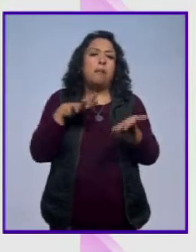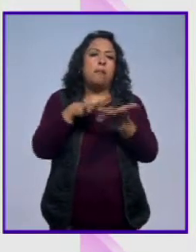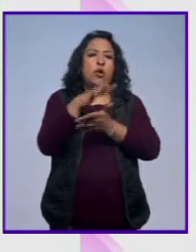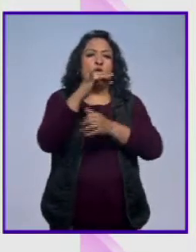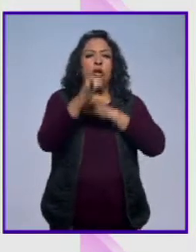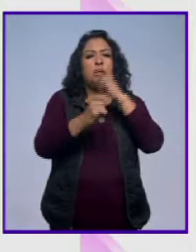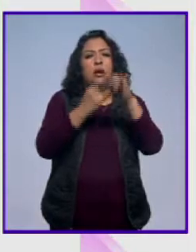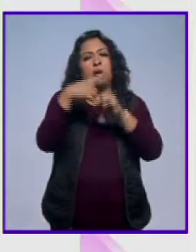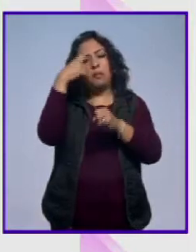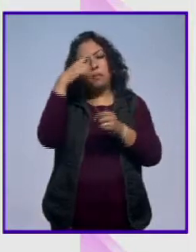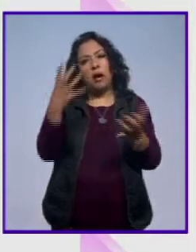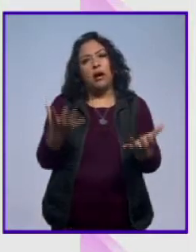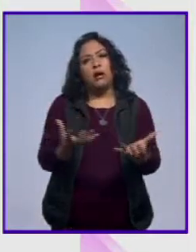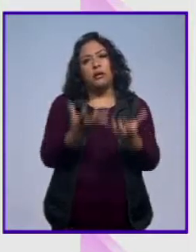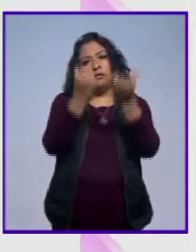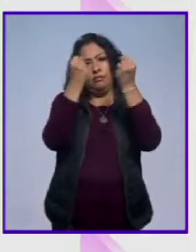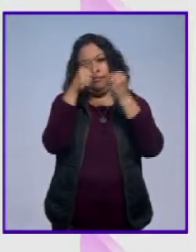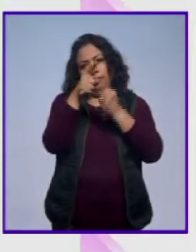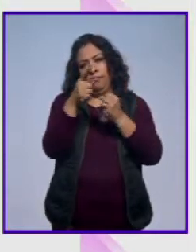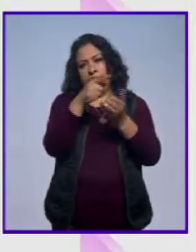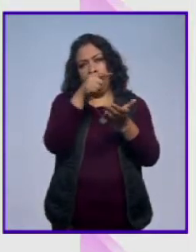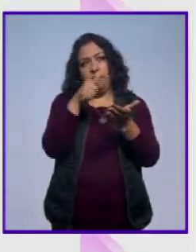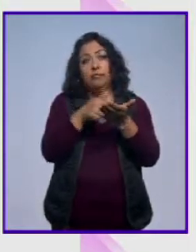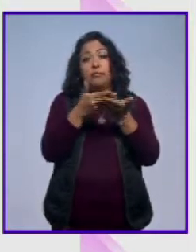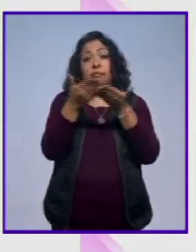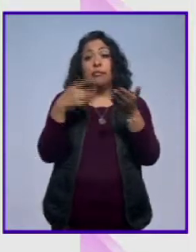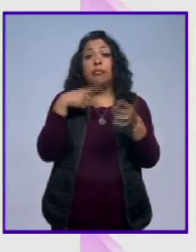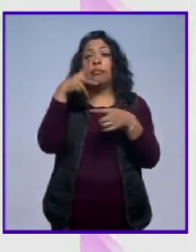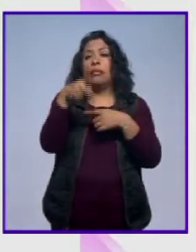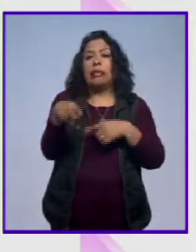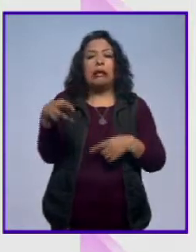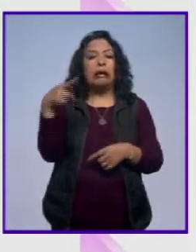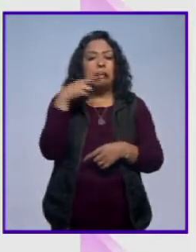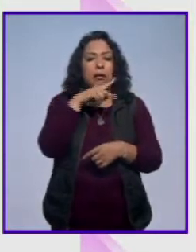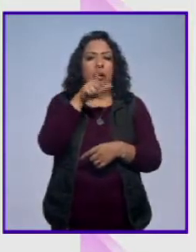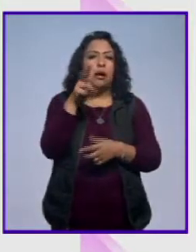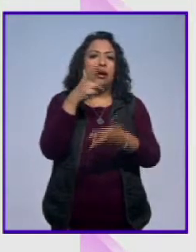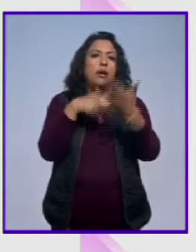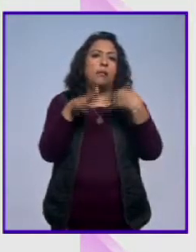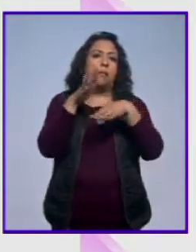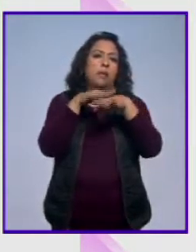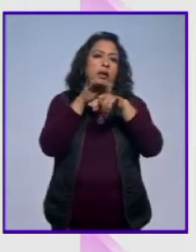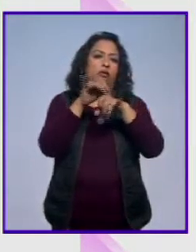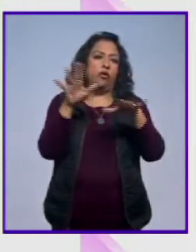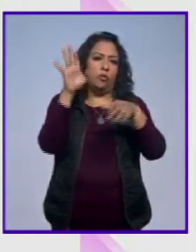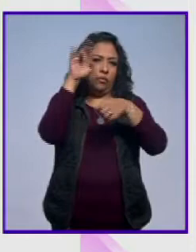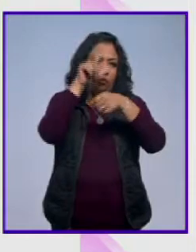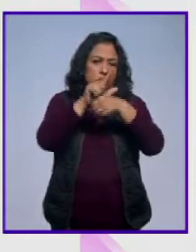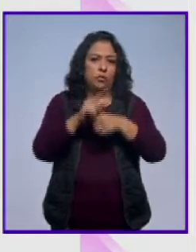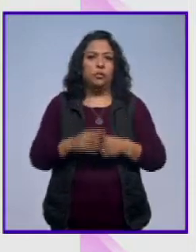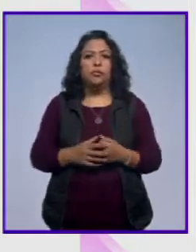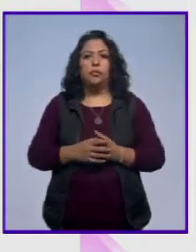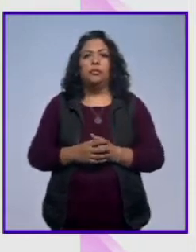para el rescate de los mismos. Y con esto nos vamos a una breve pausa y regresamos con más información cultural.